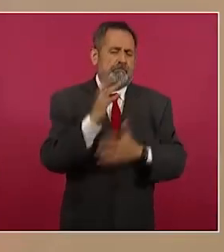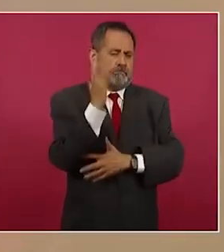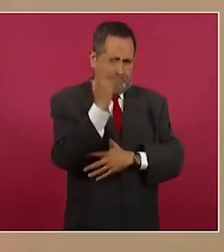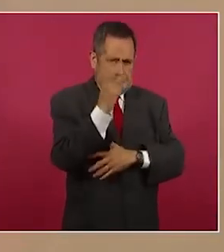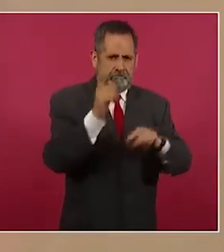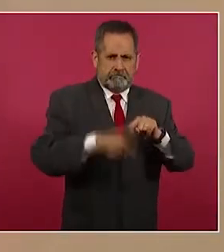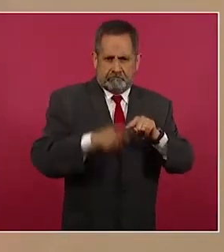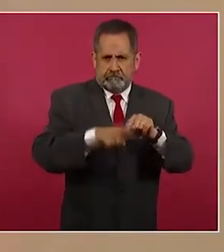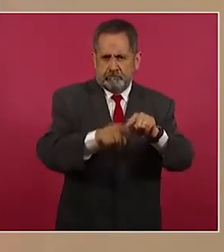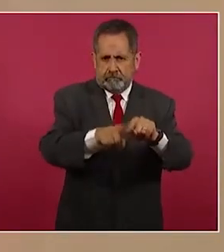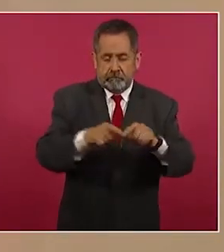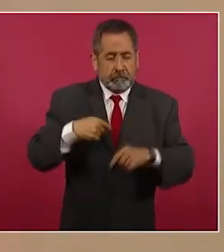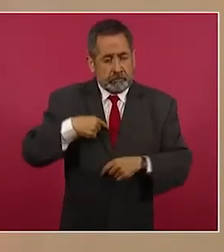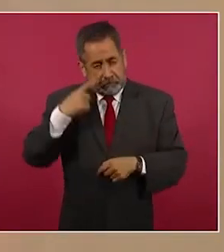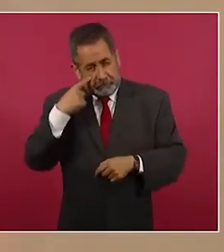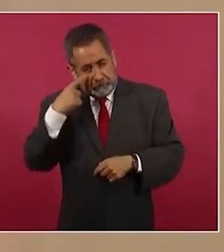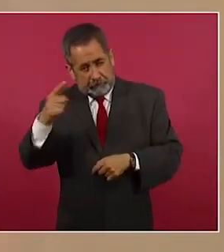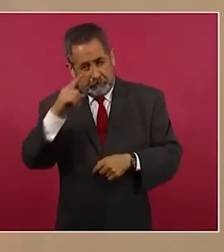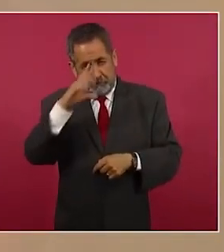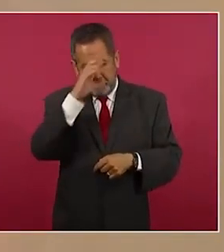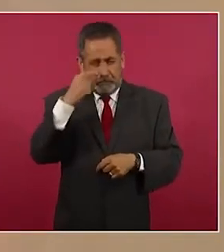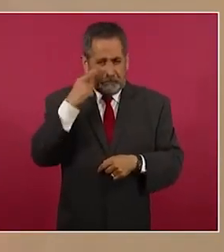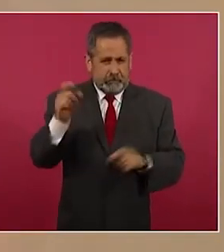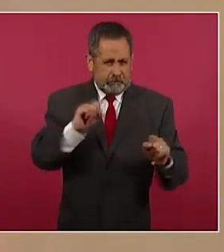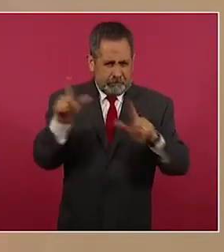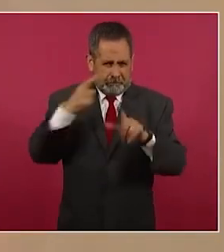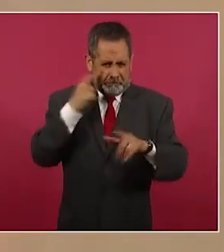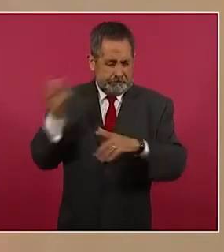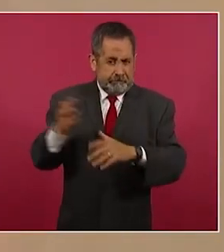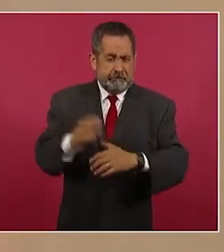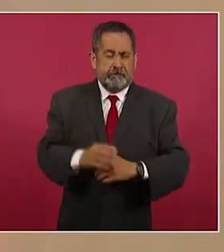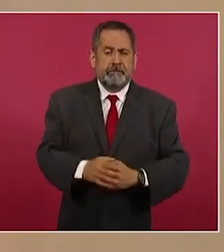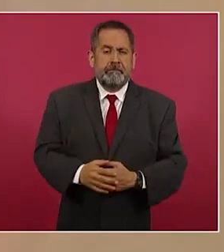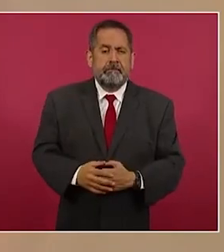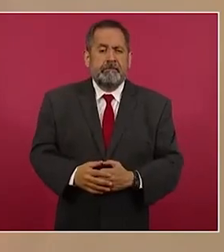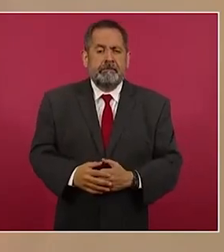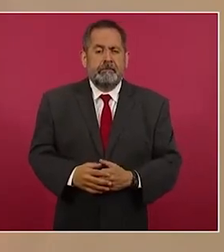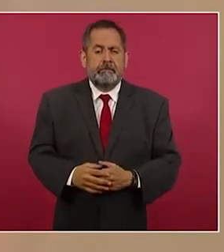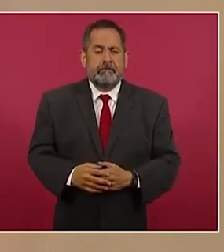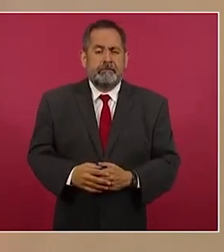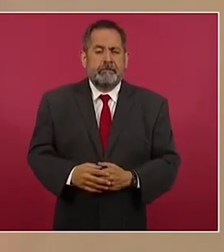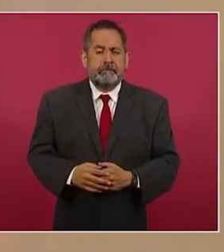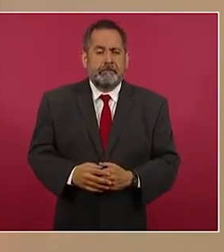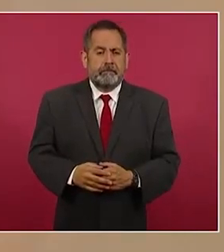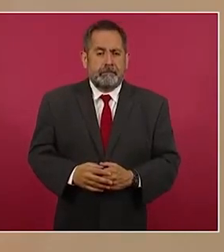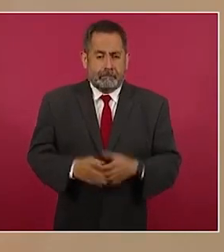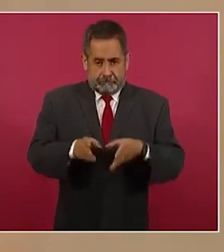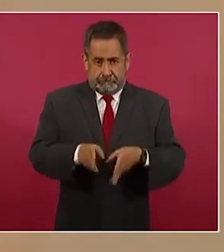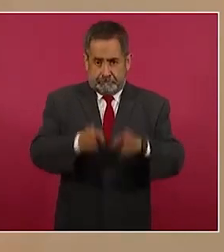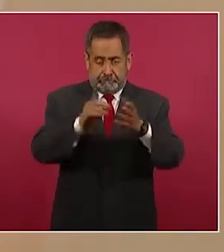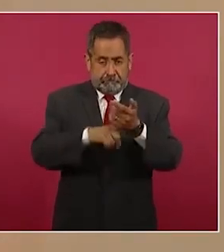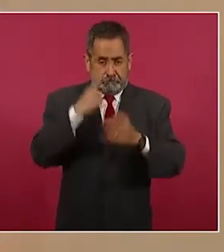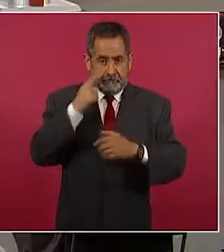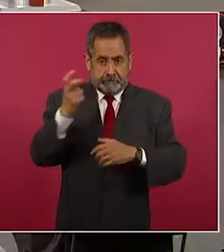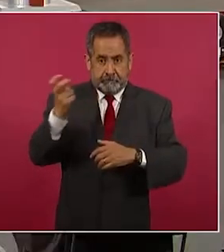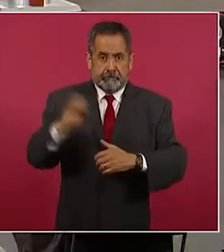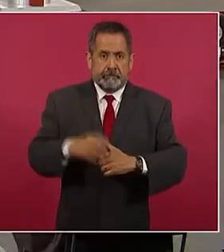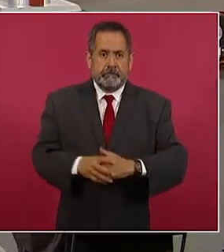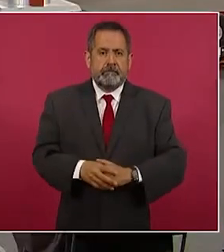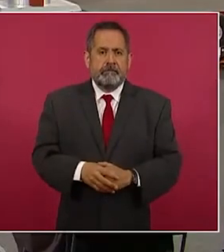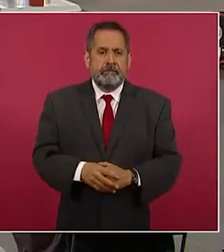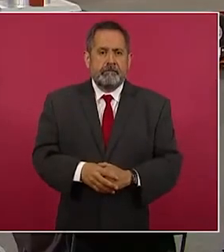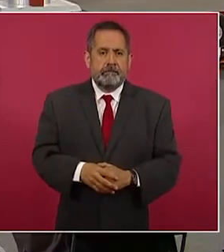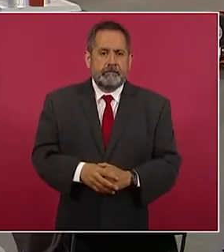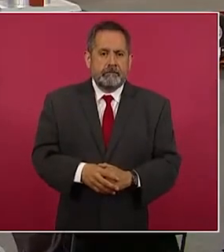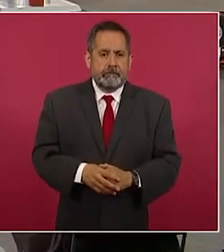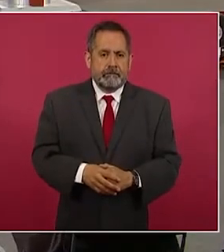300 mil árboles que si vemos en la foto, no sé si se puede estar la foto, sí, de la brecha, justo a la… Ah, aquí podemos ver,